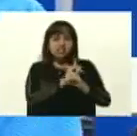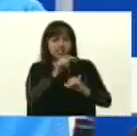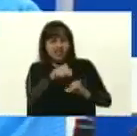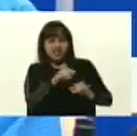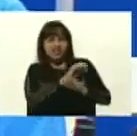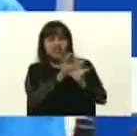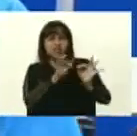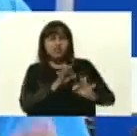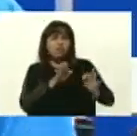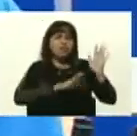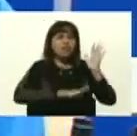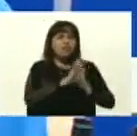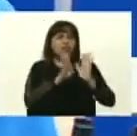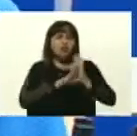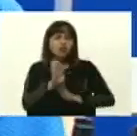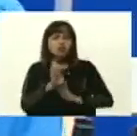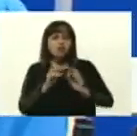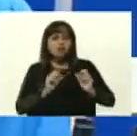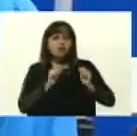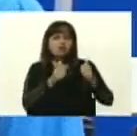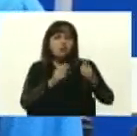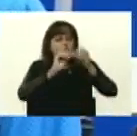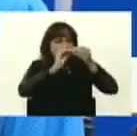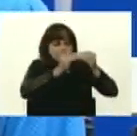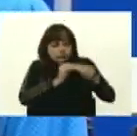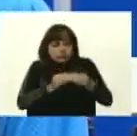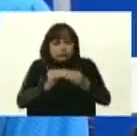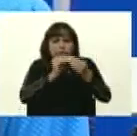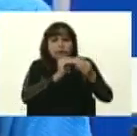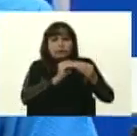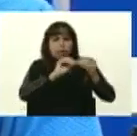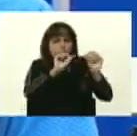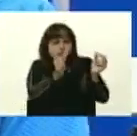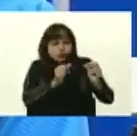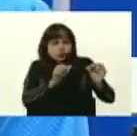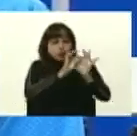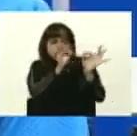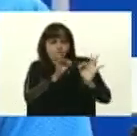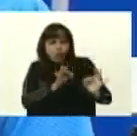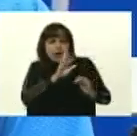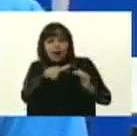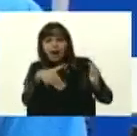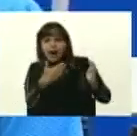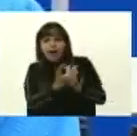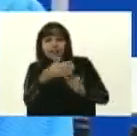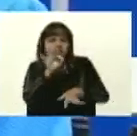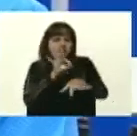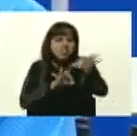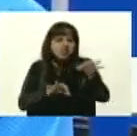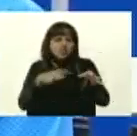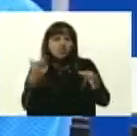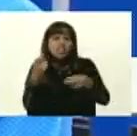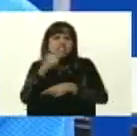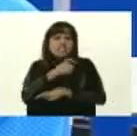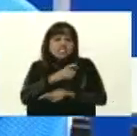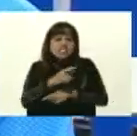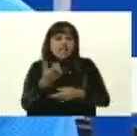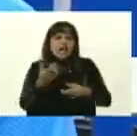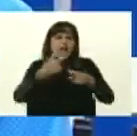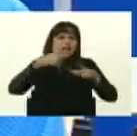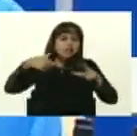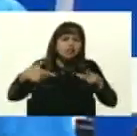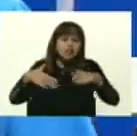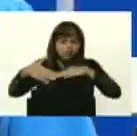cuyo desarrollo desde la etapa de diseño hasta pasar por la selección de los componentes electrónicos, la